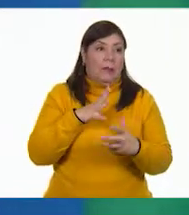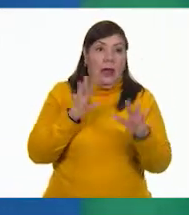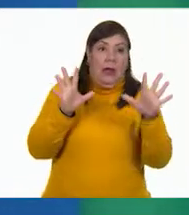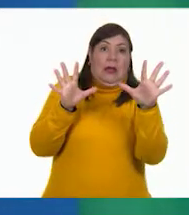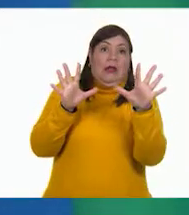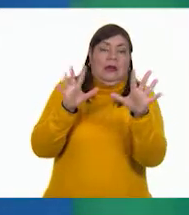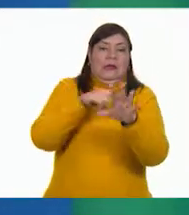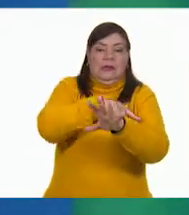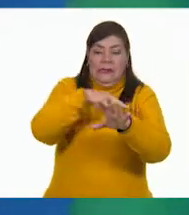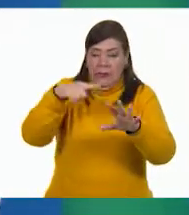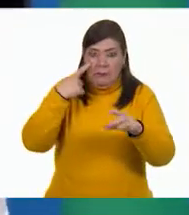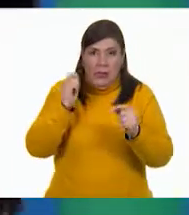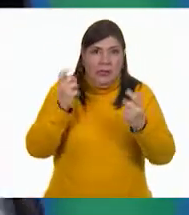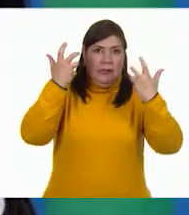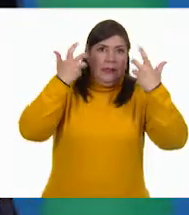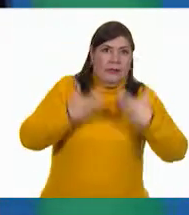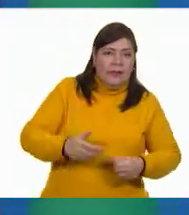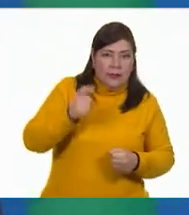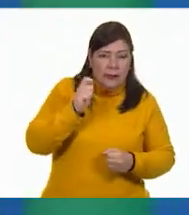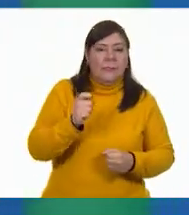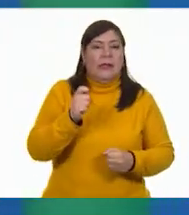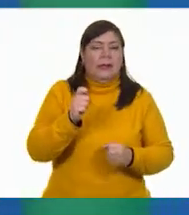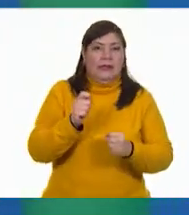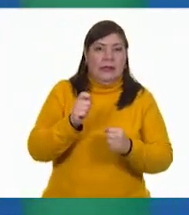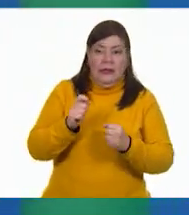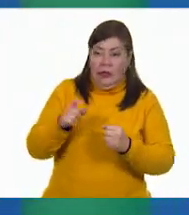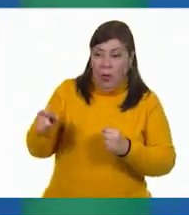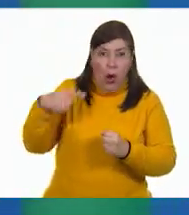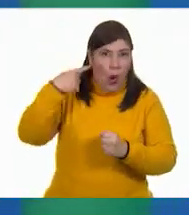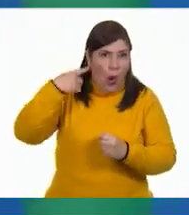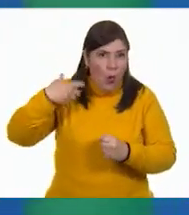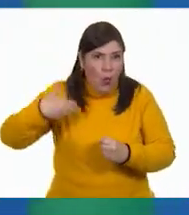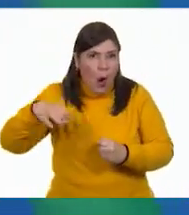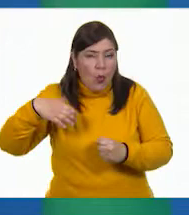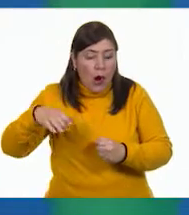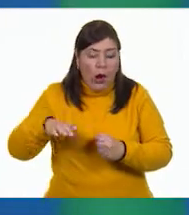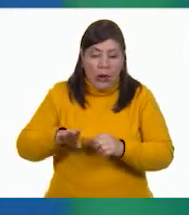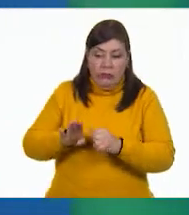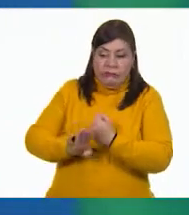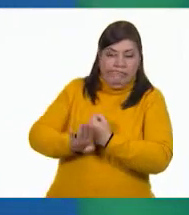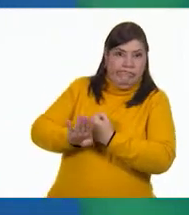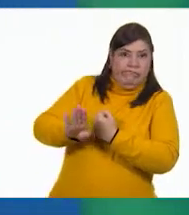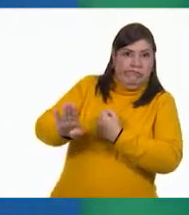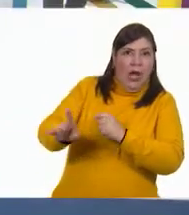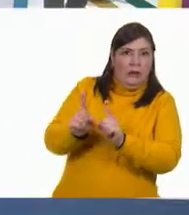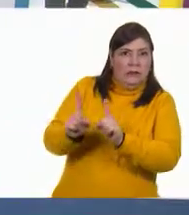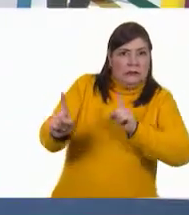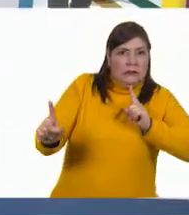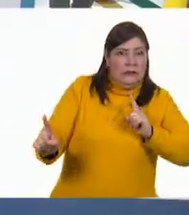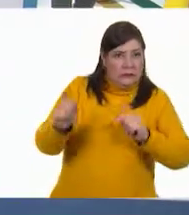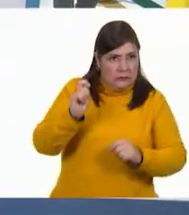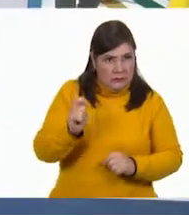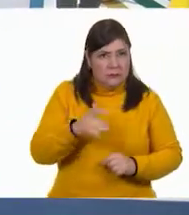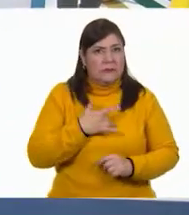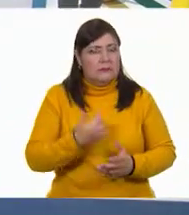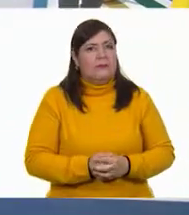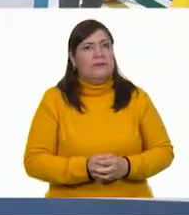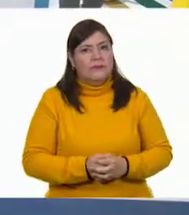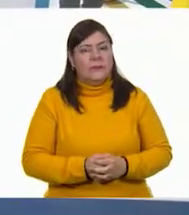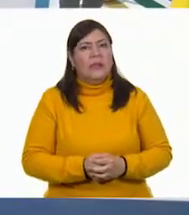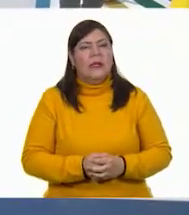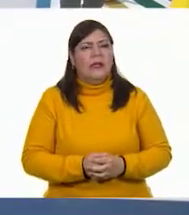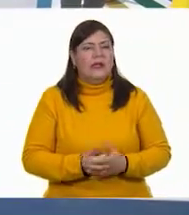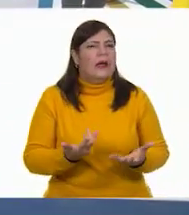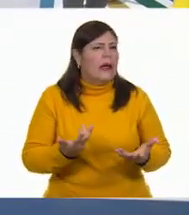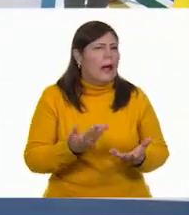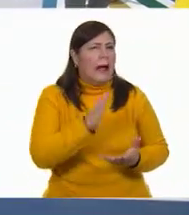sorprendida. Y se aleja un poco de la fuente del ladrido. Pausa, pausa. A ver, María. cuéntame,